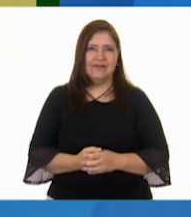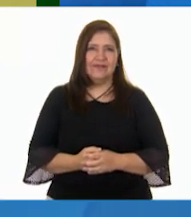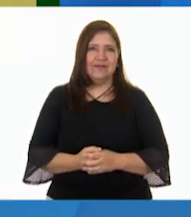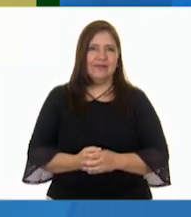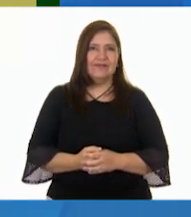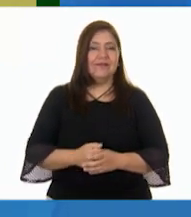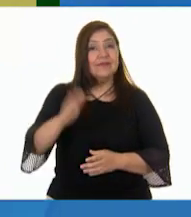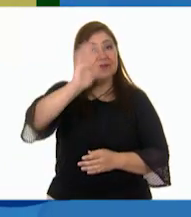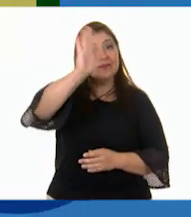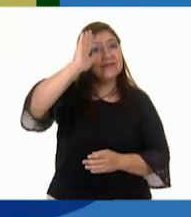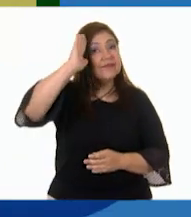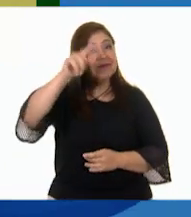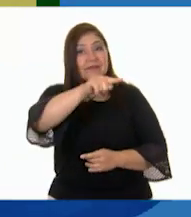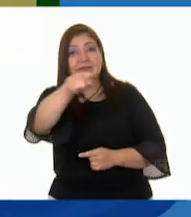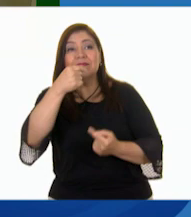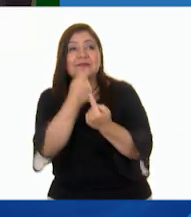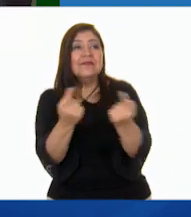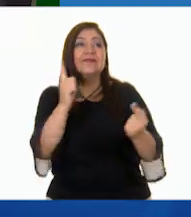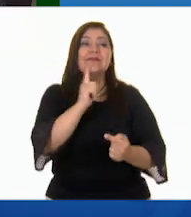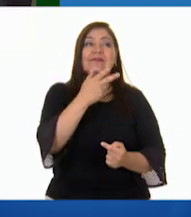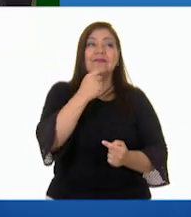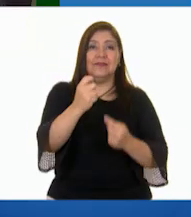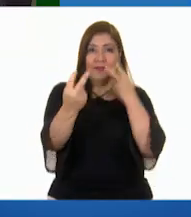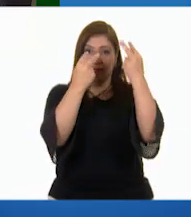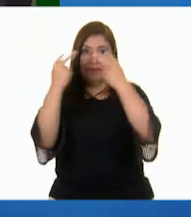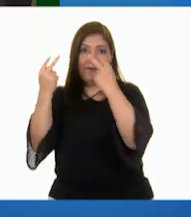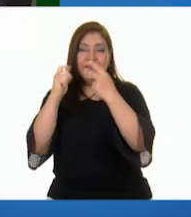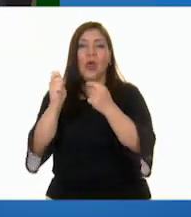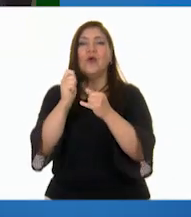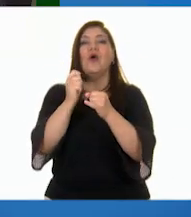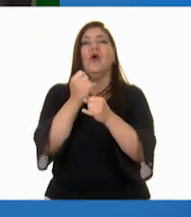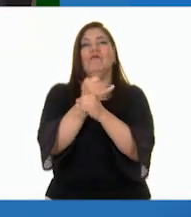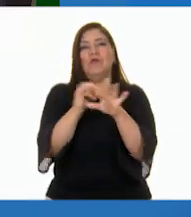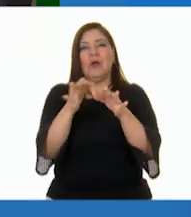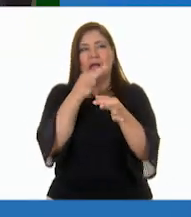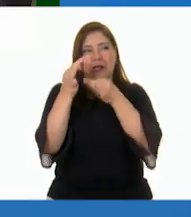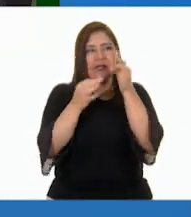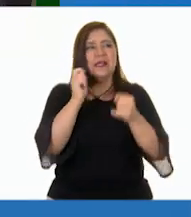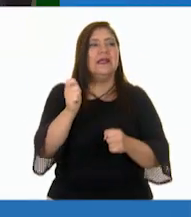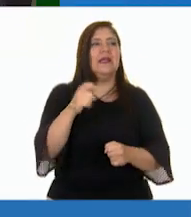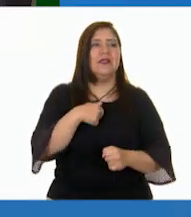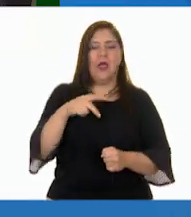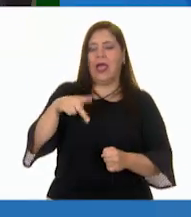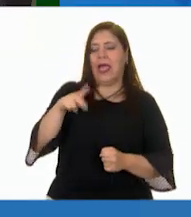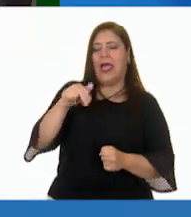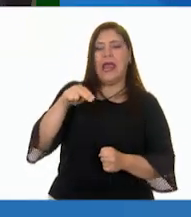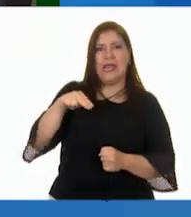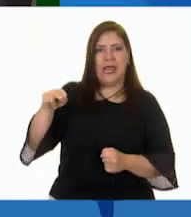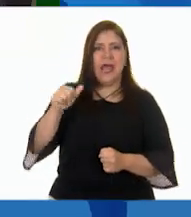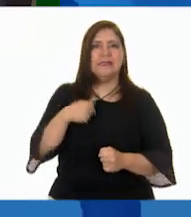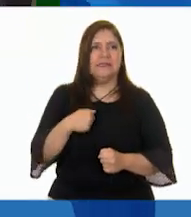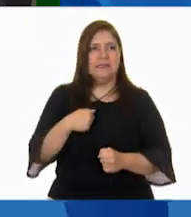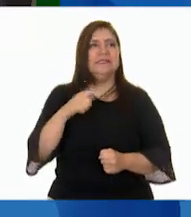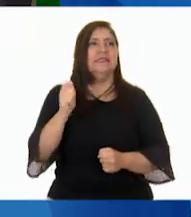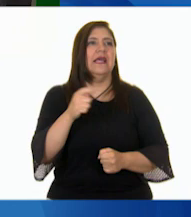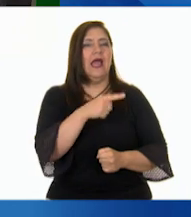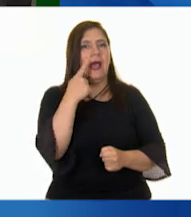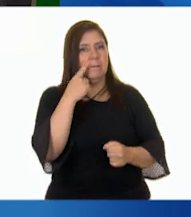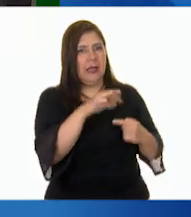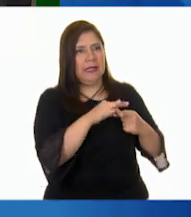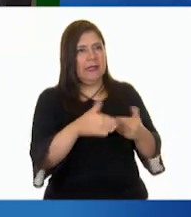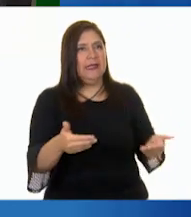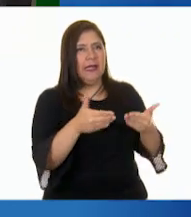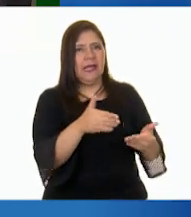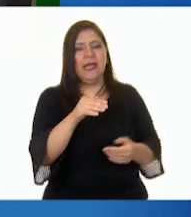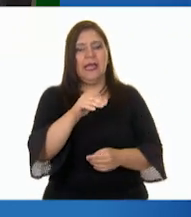¡Hola, niñas y niños! Que sintonizan el informativo. Los saluda Cana y el día de hoy nos encontramos con Casandra